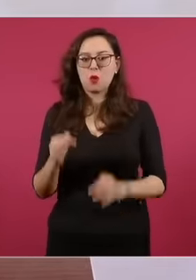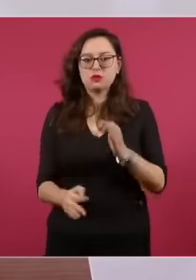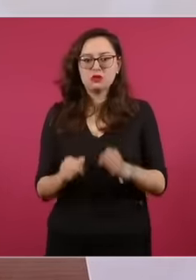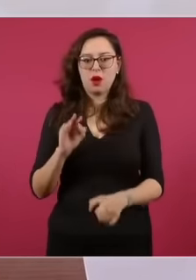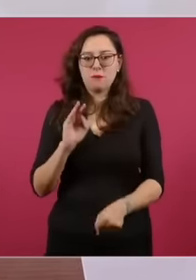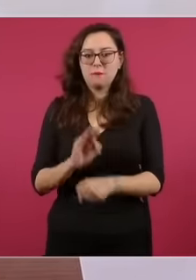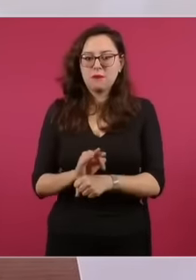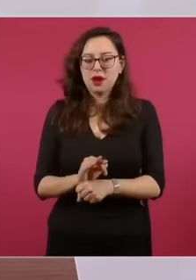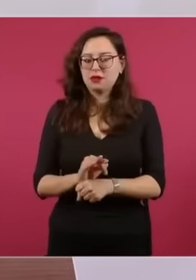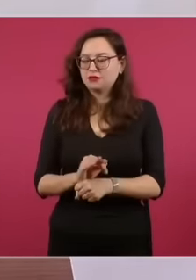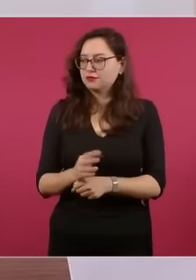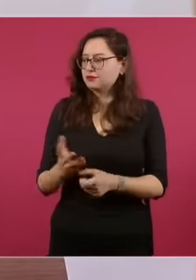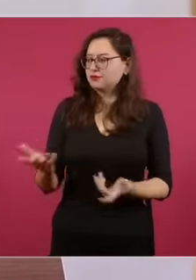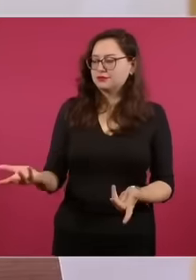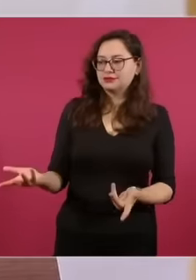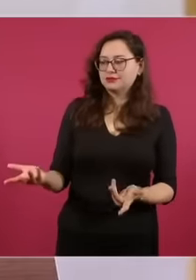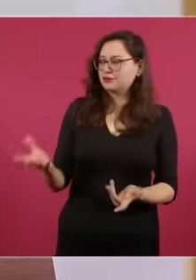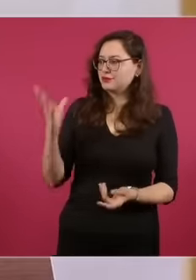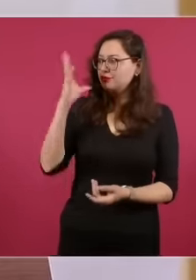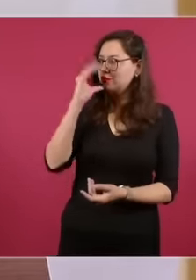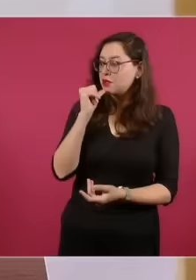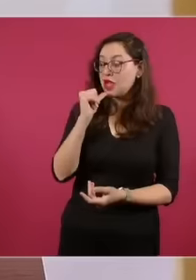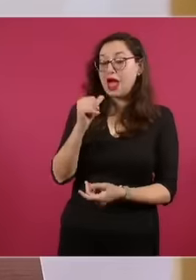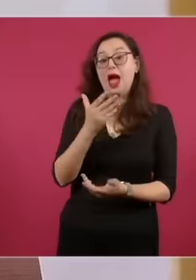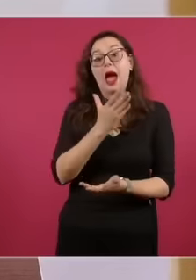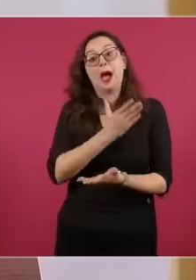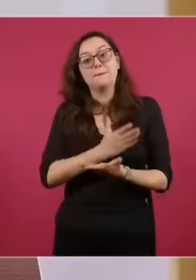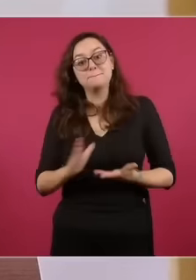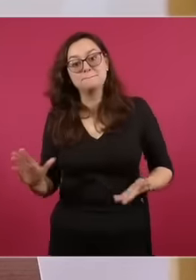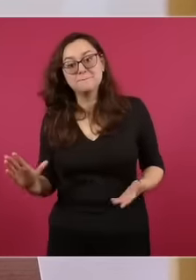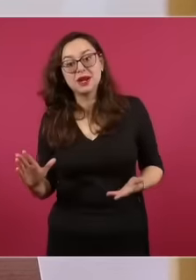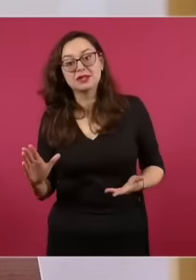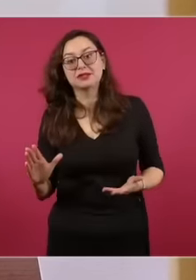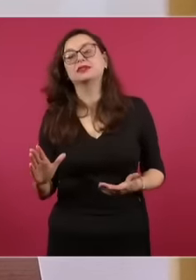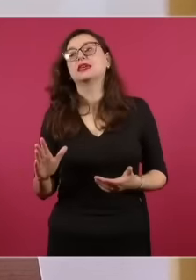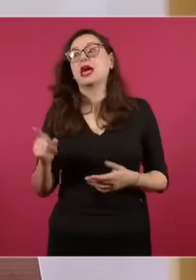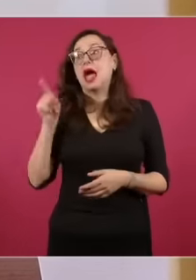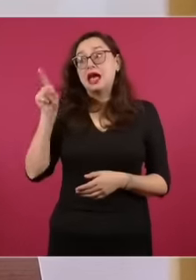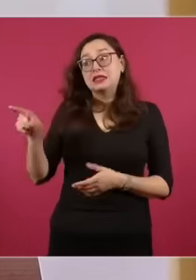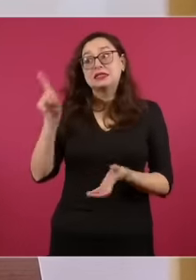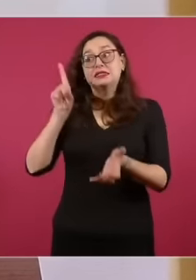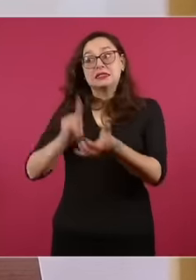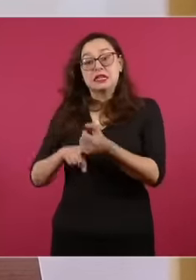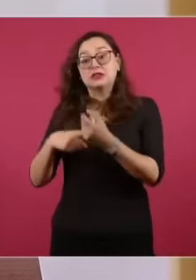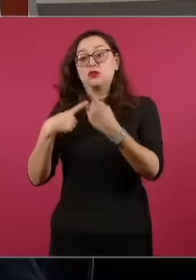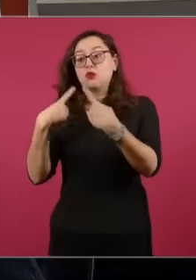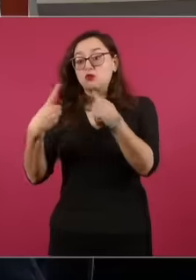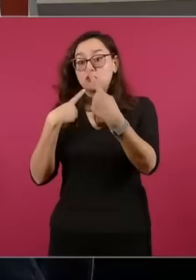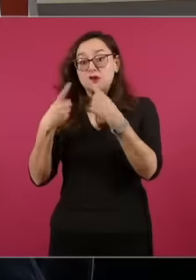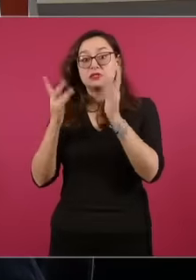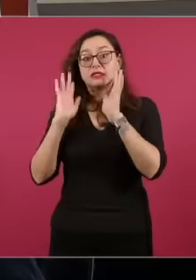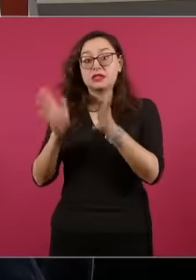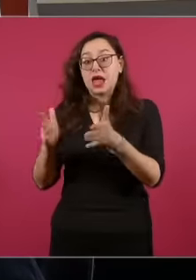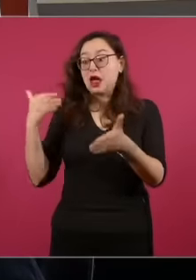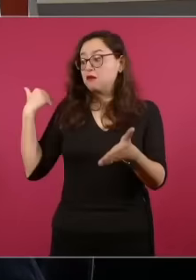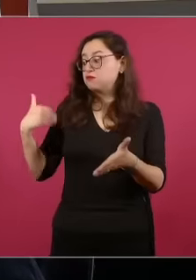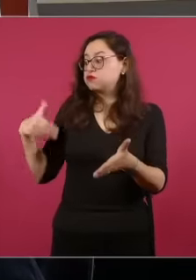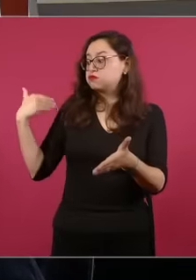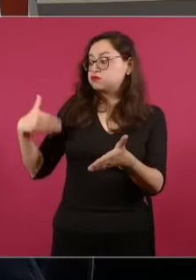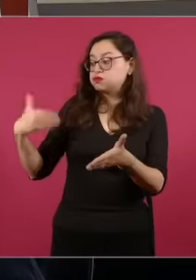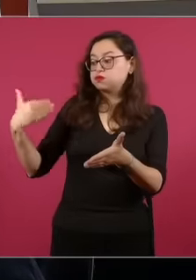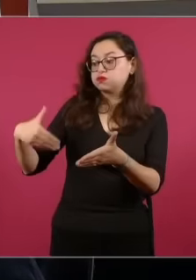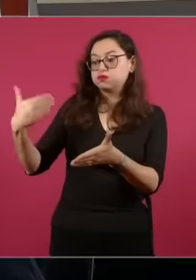y existen además como comentaba las